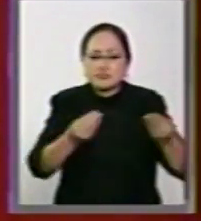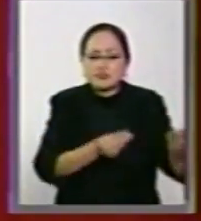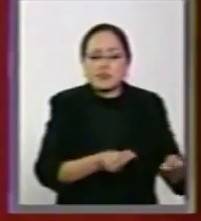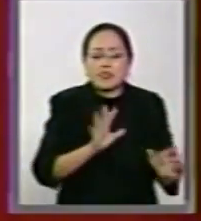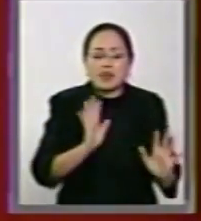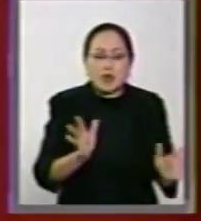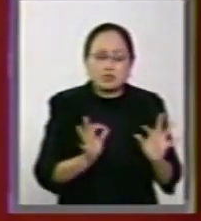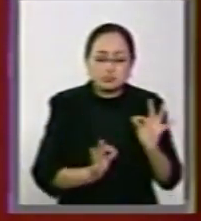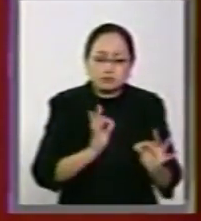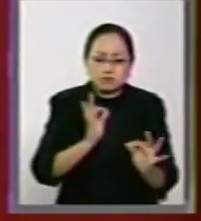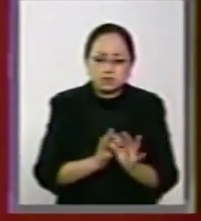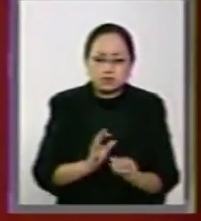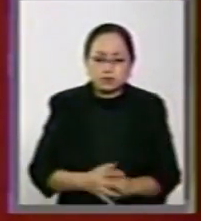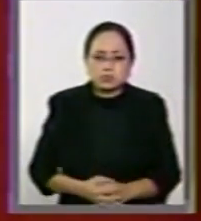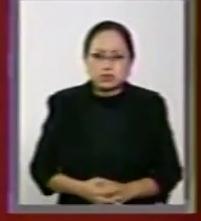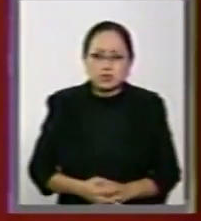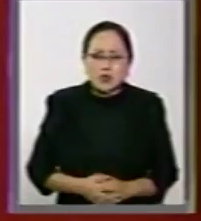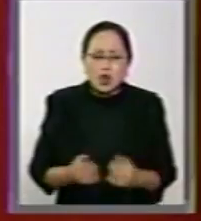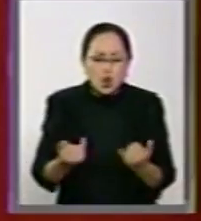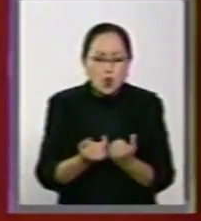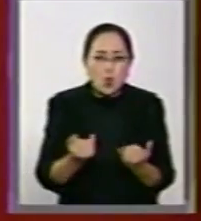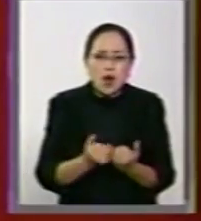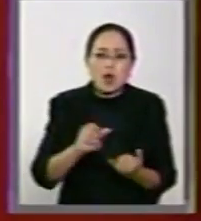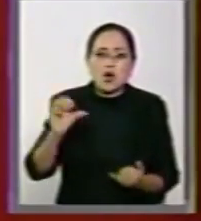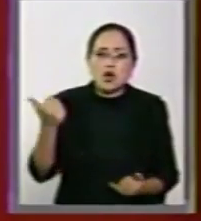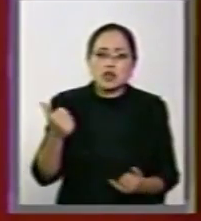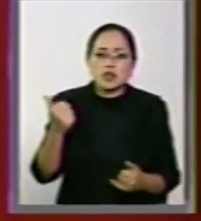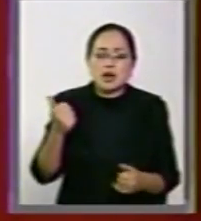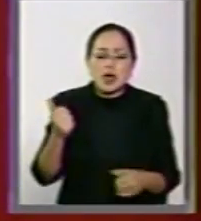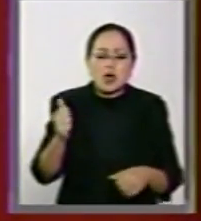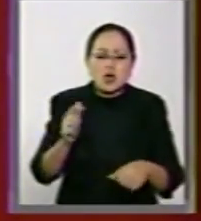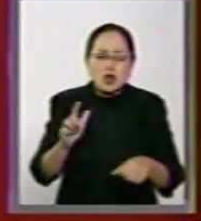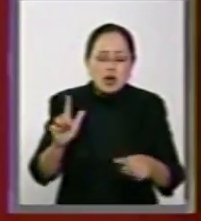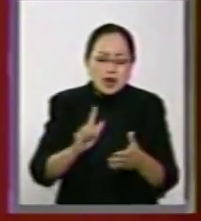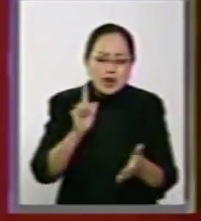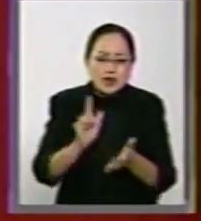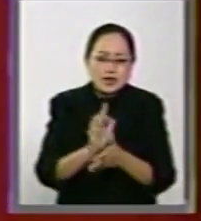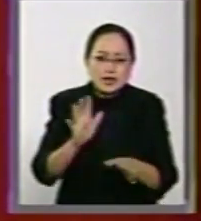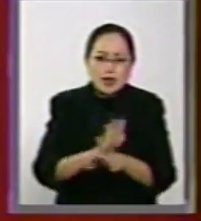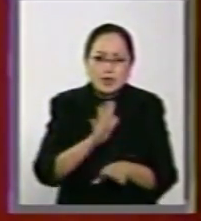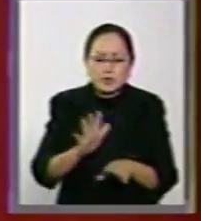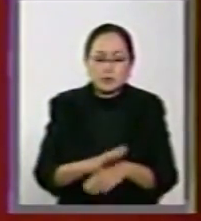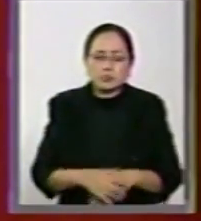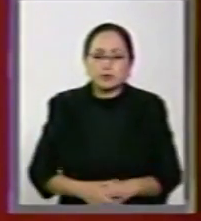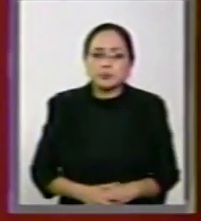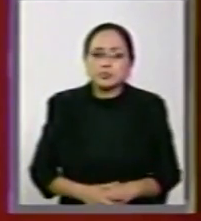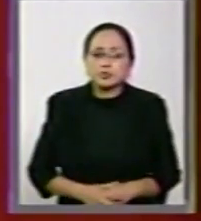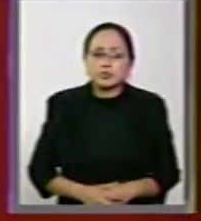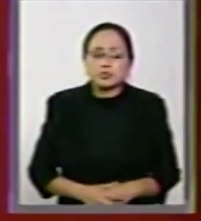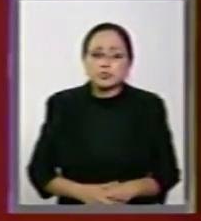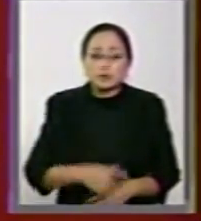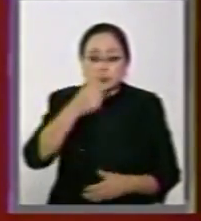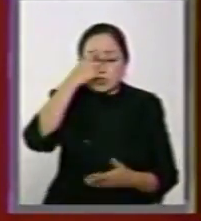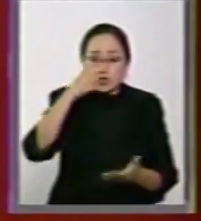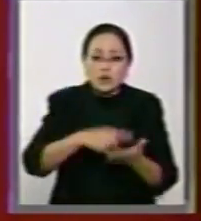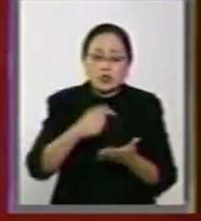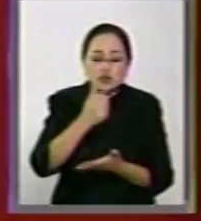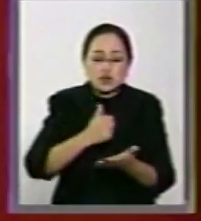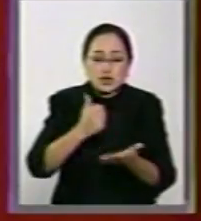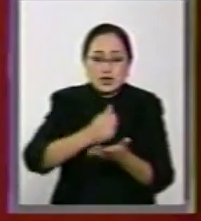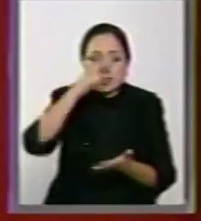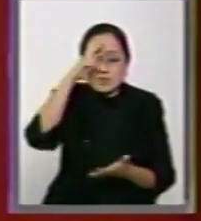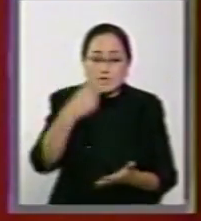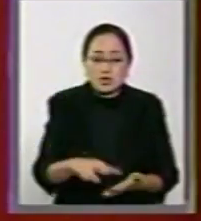en esta otra reforma. Compañeras y compañeros creo que la Ciudad de México se merece